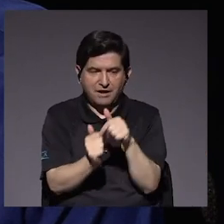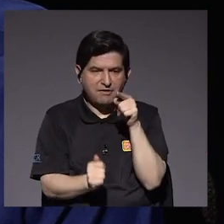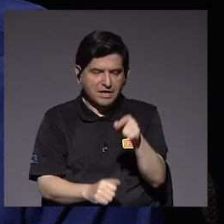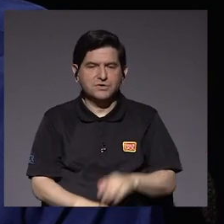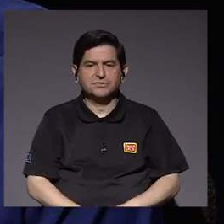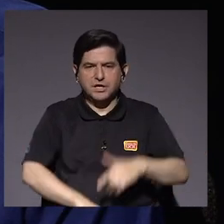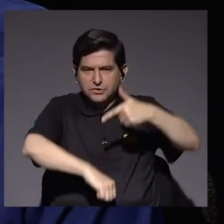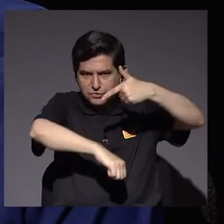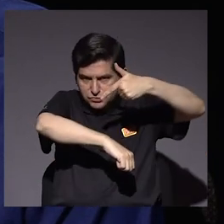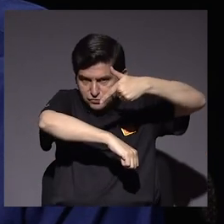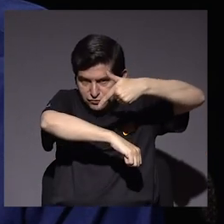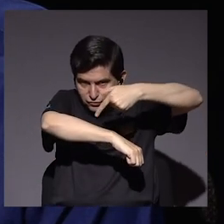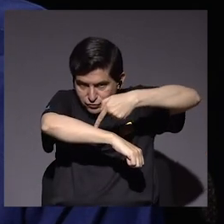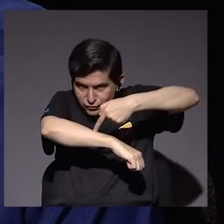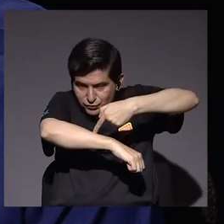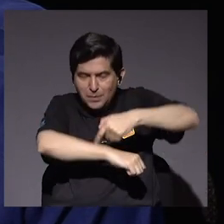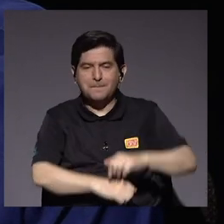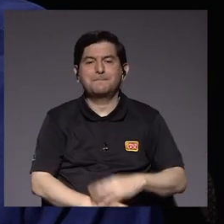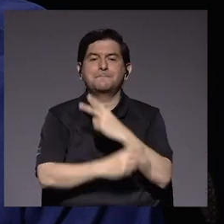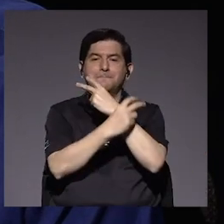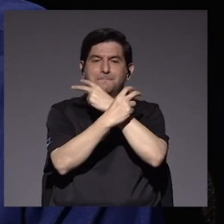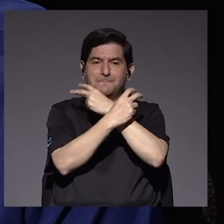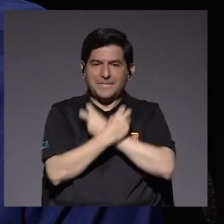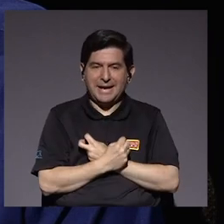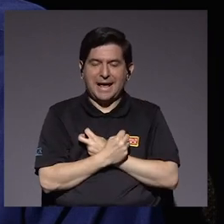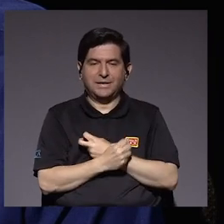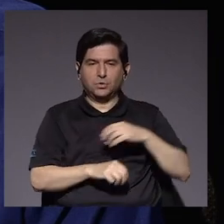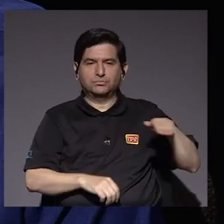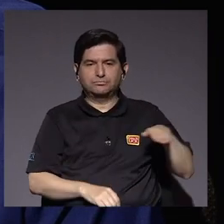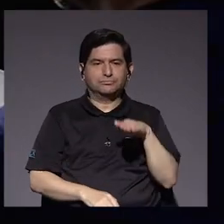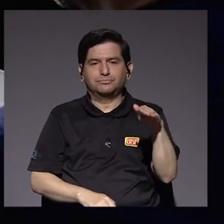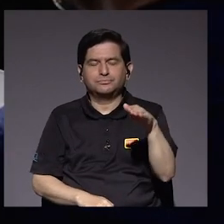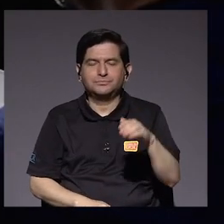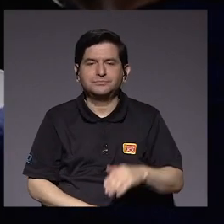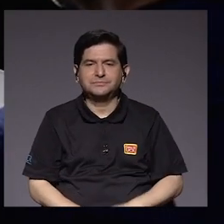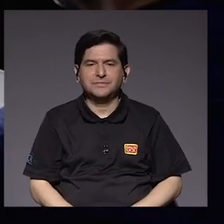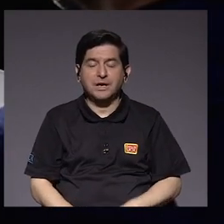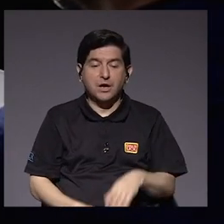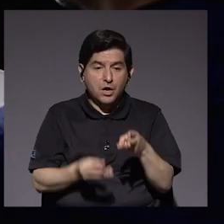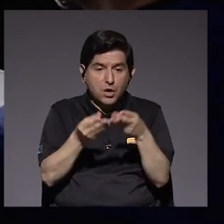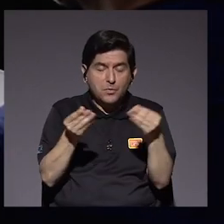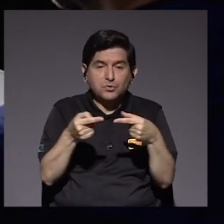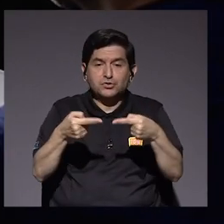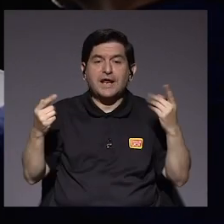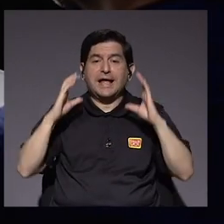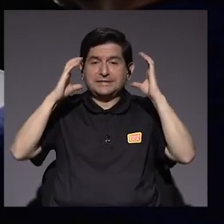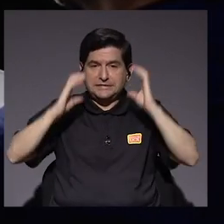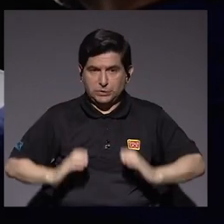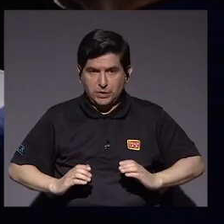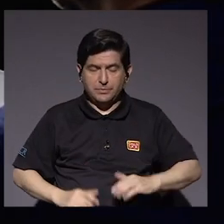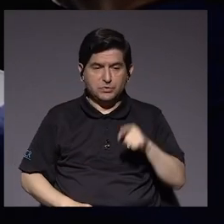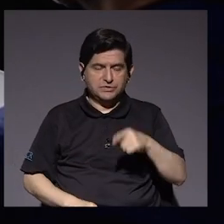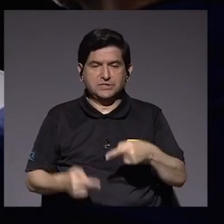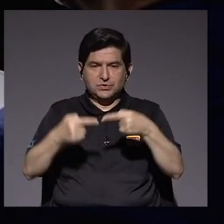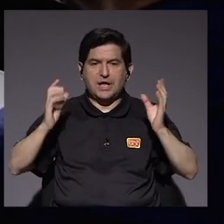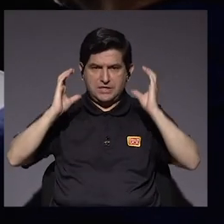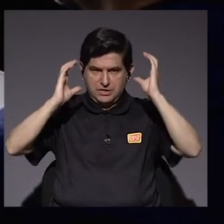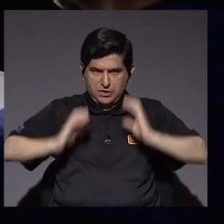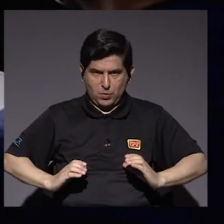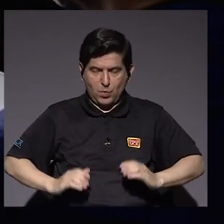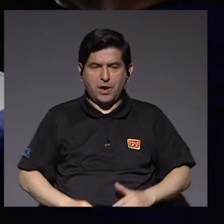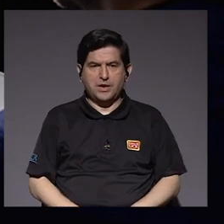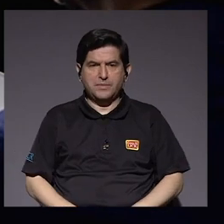los que se les ha inyectado venenos de serpientes. Con el objetivo de que produzcan anticuerpos. Y esos